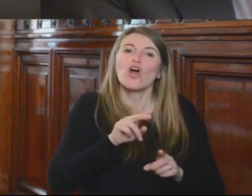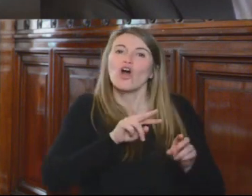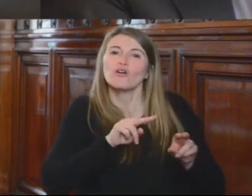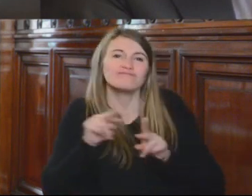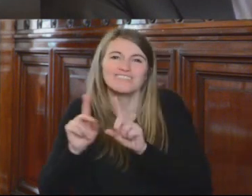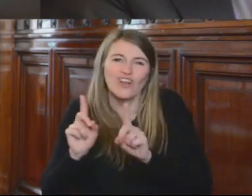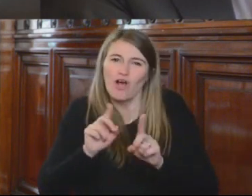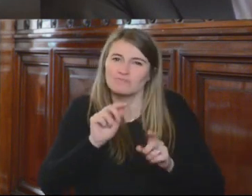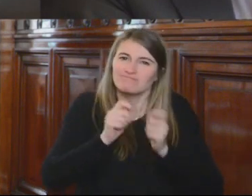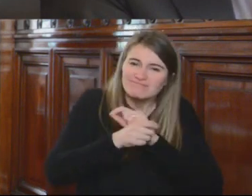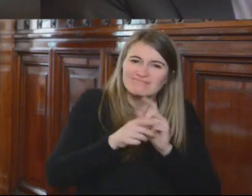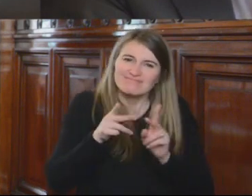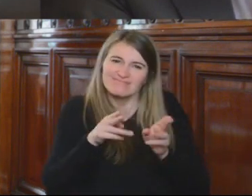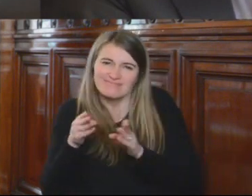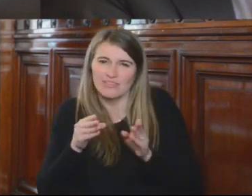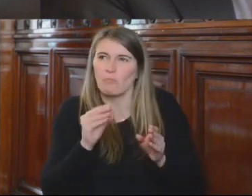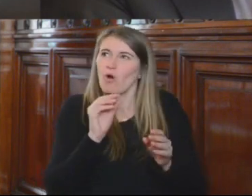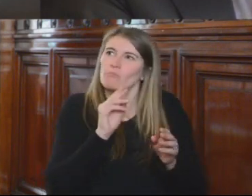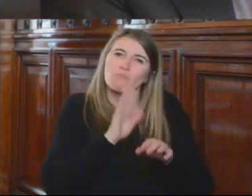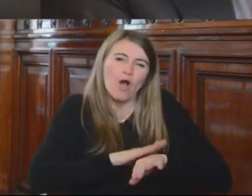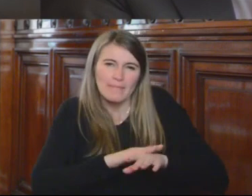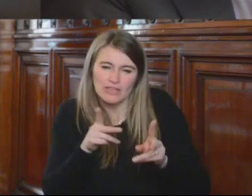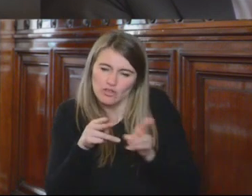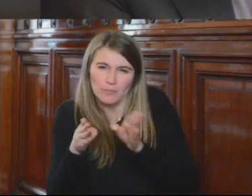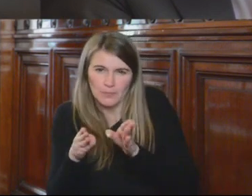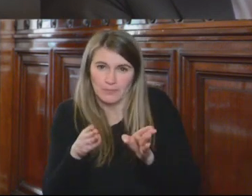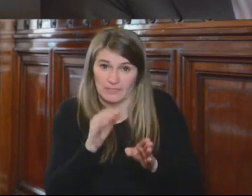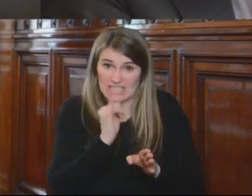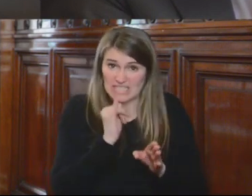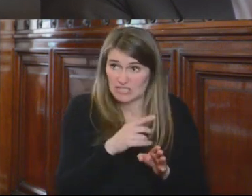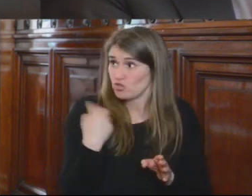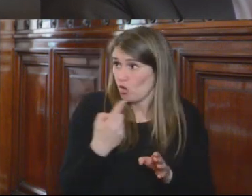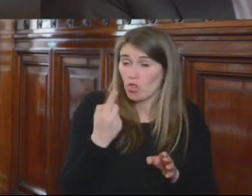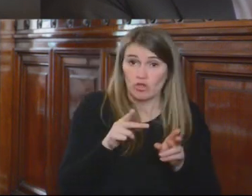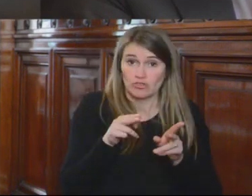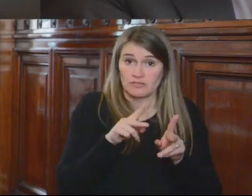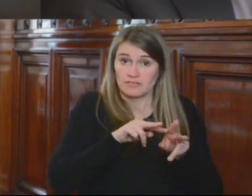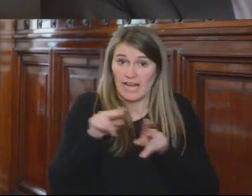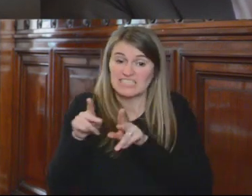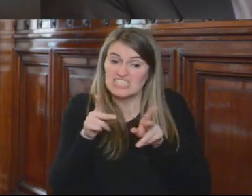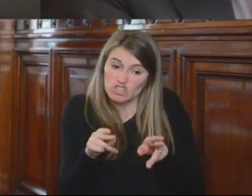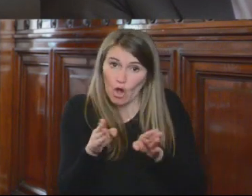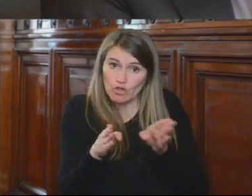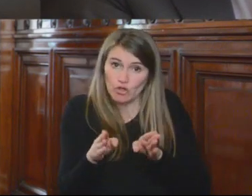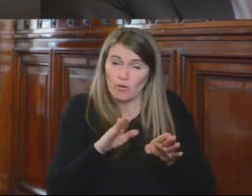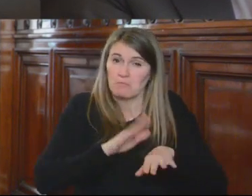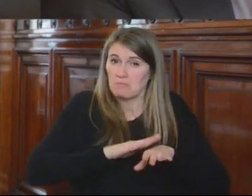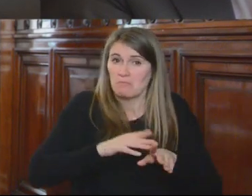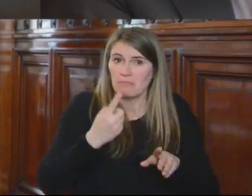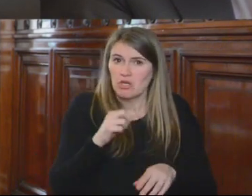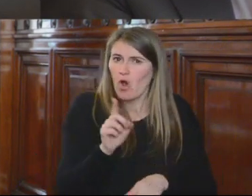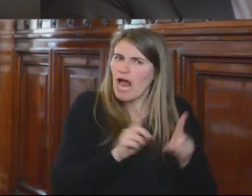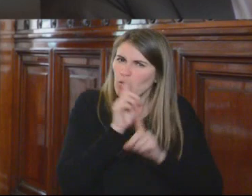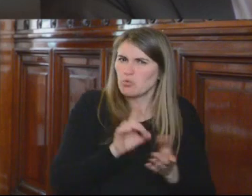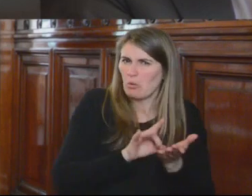ocurría que de la totalidad de los activos bajo la misma condición de transitorios fueron solamente ellos los cesados.